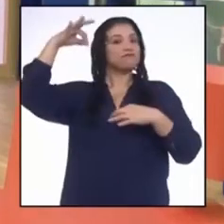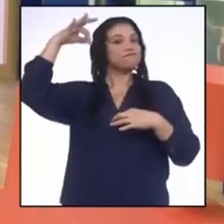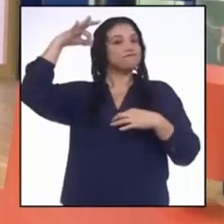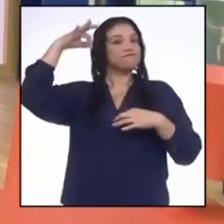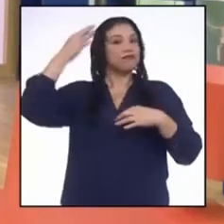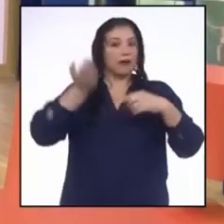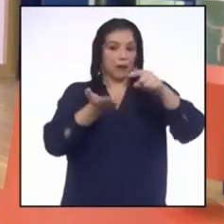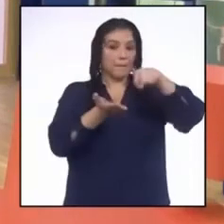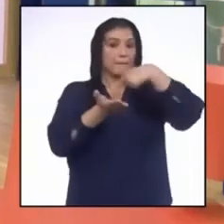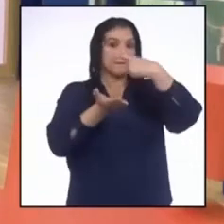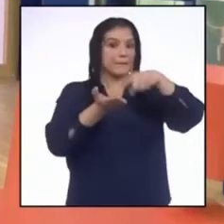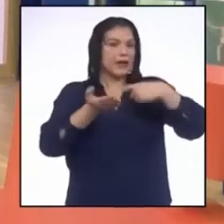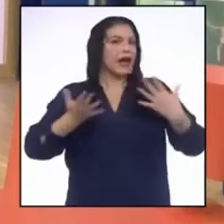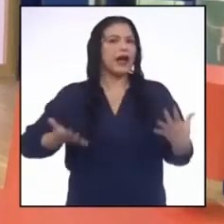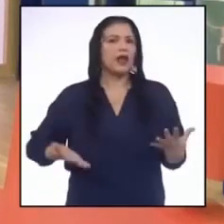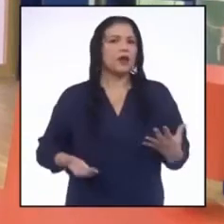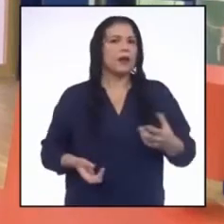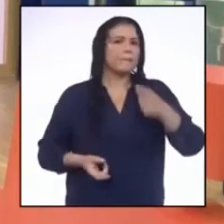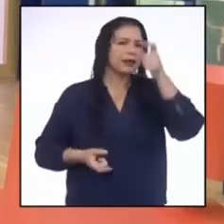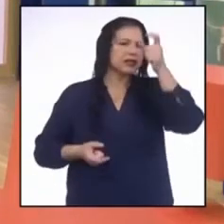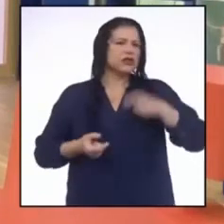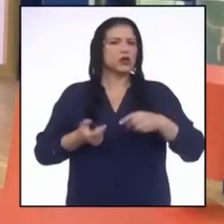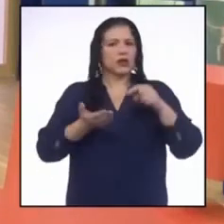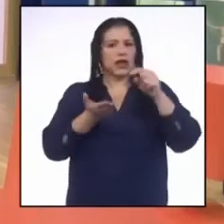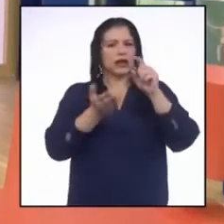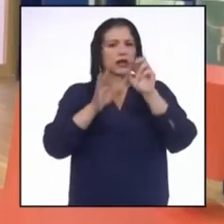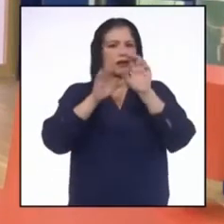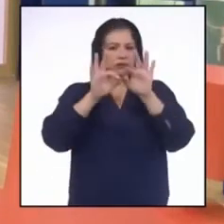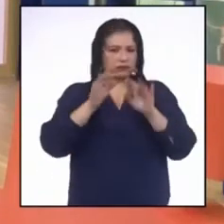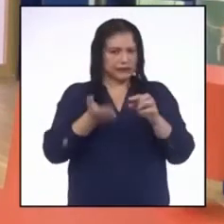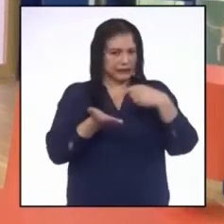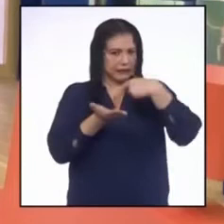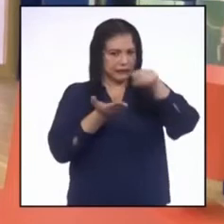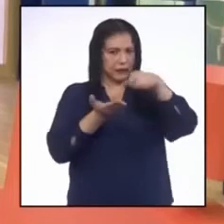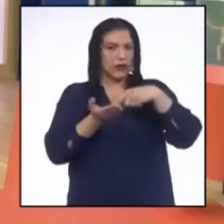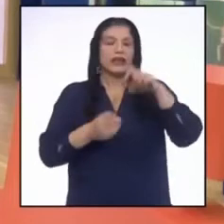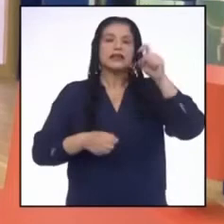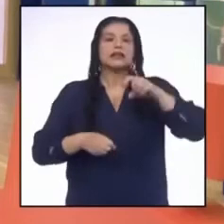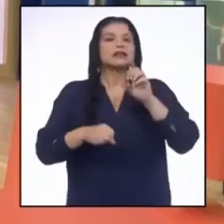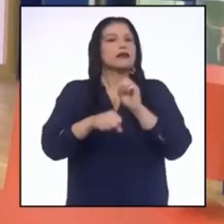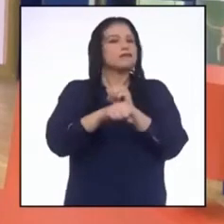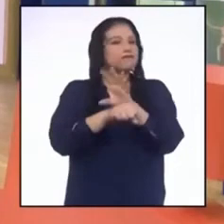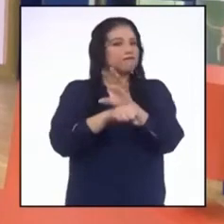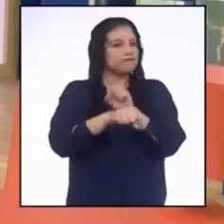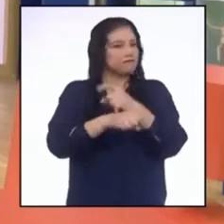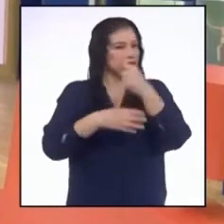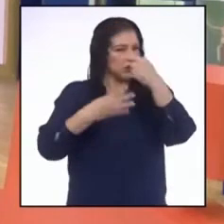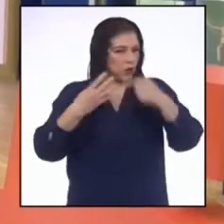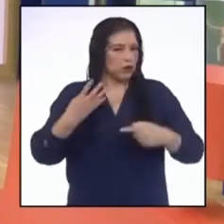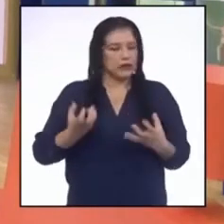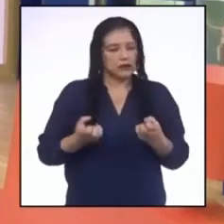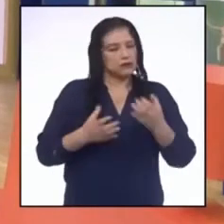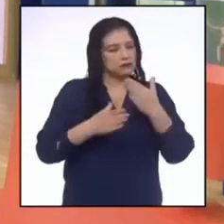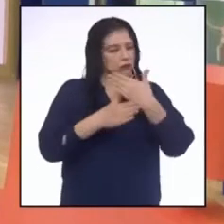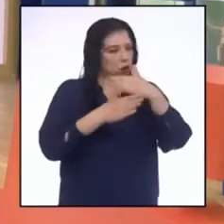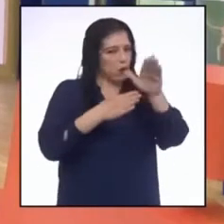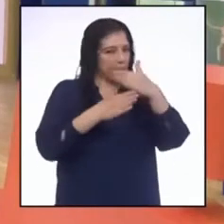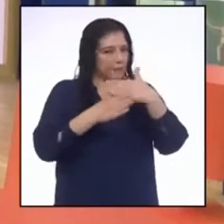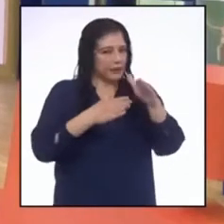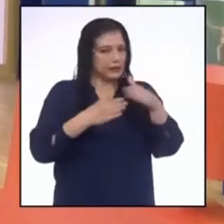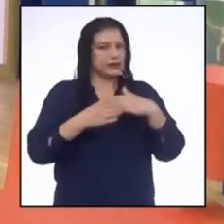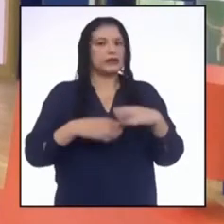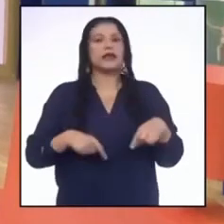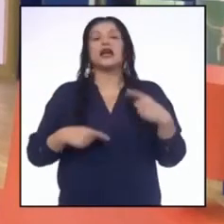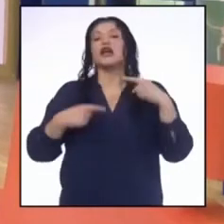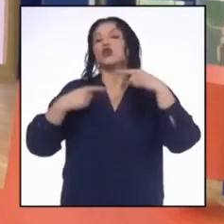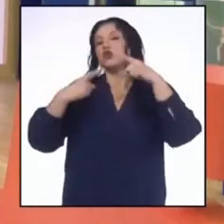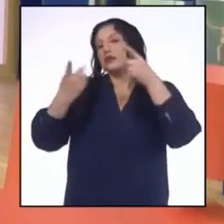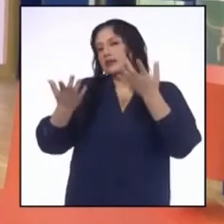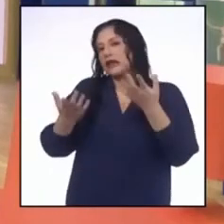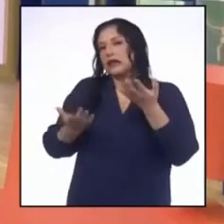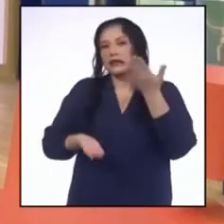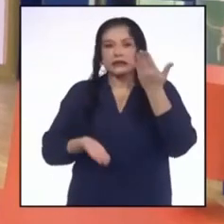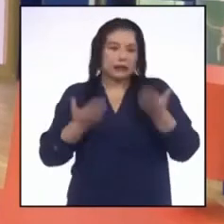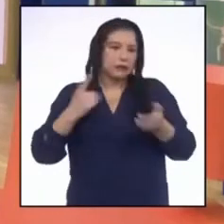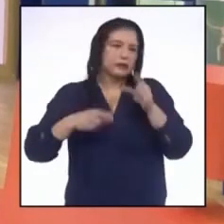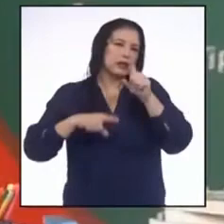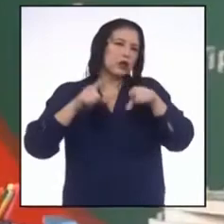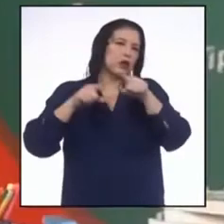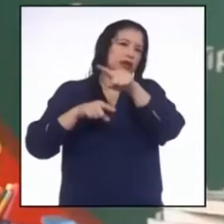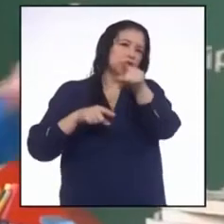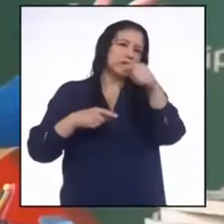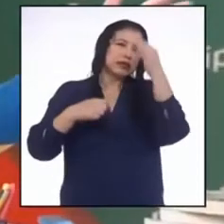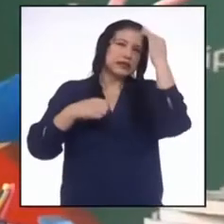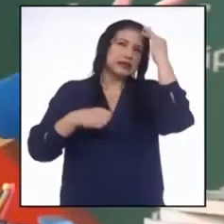mensaje recibido hoy. La persona que nos escribió necesita algunas recomendaciones. Quiero compartir con ustedes el mensaje. Quizá aparezcan algunas